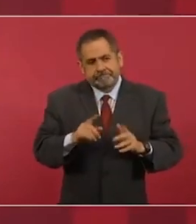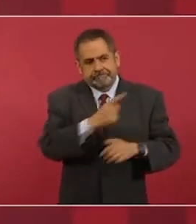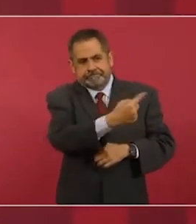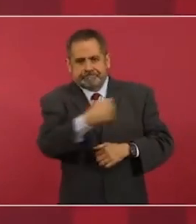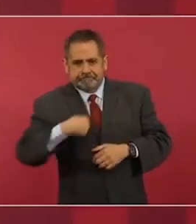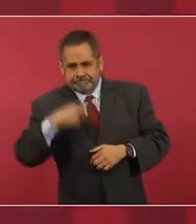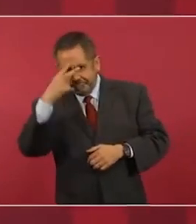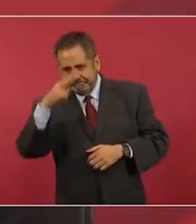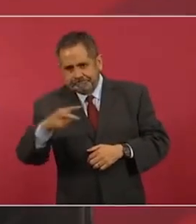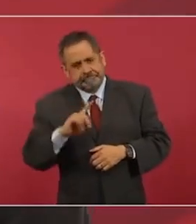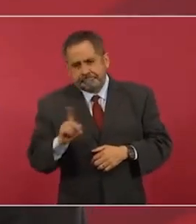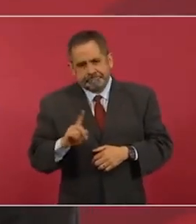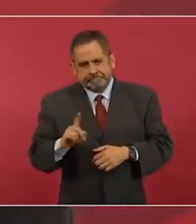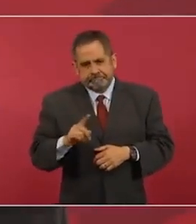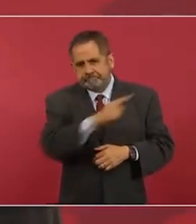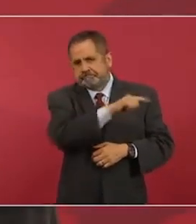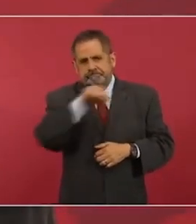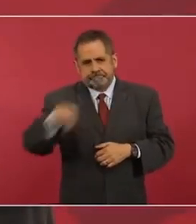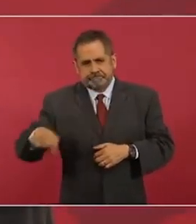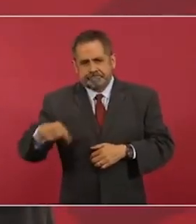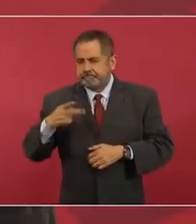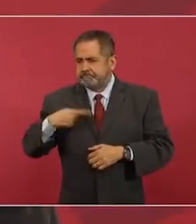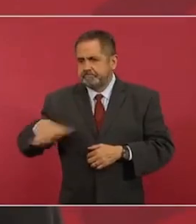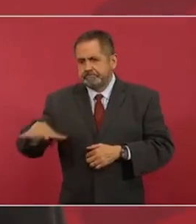México y con nuestro pueblo.